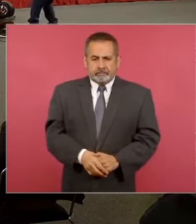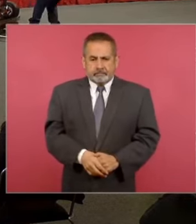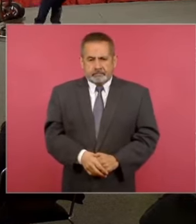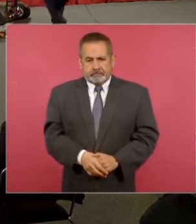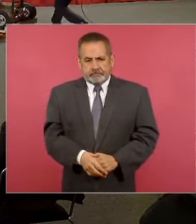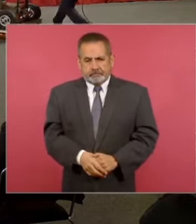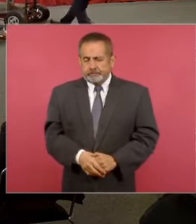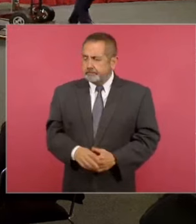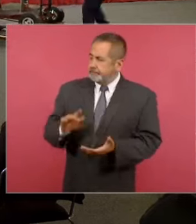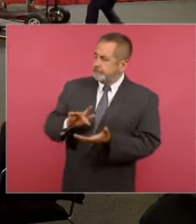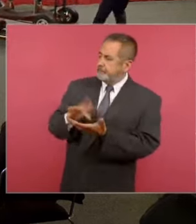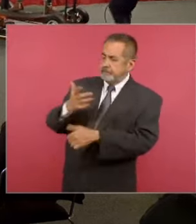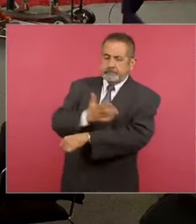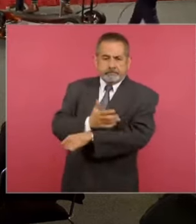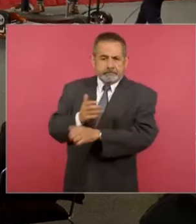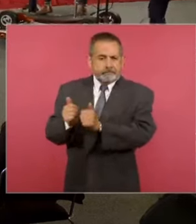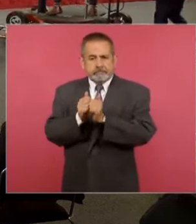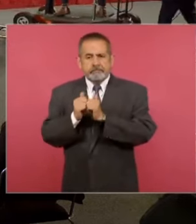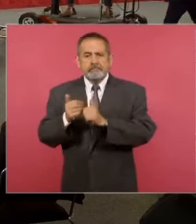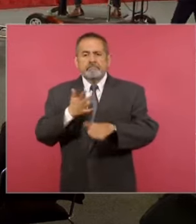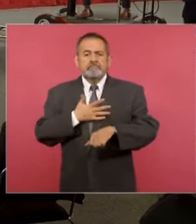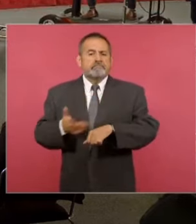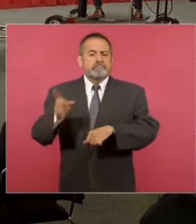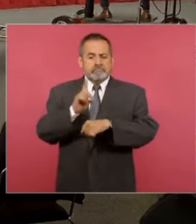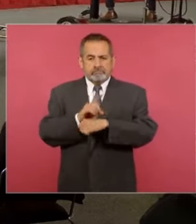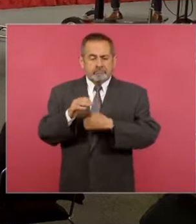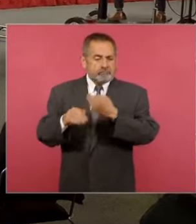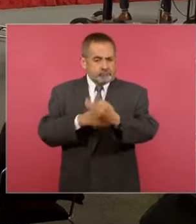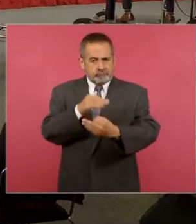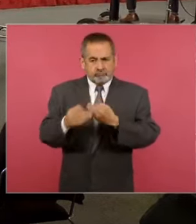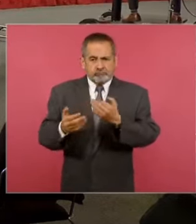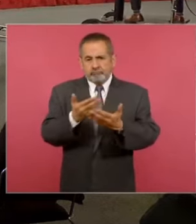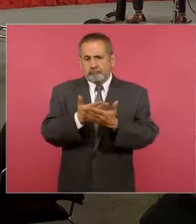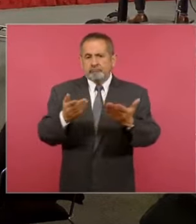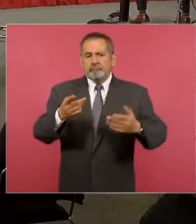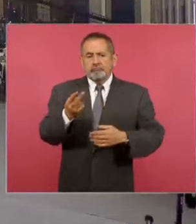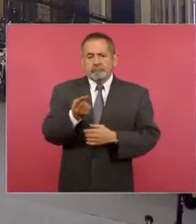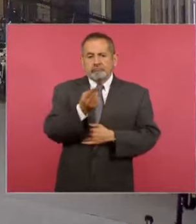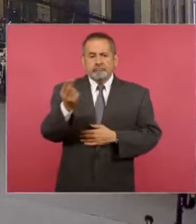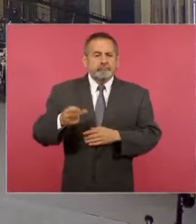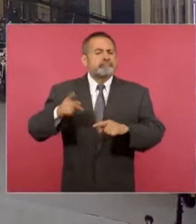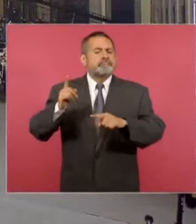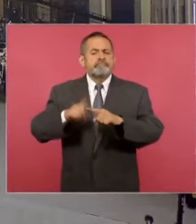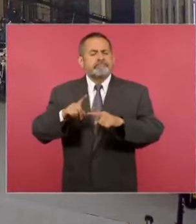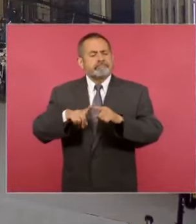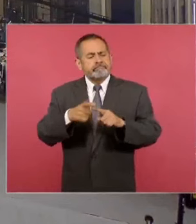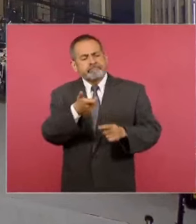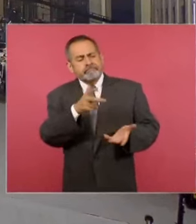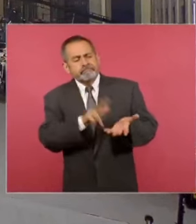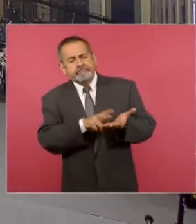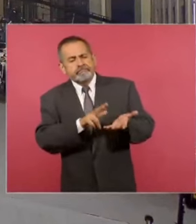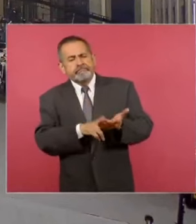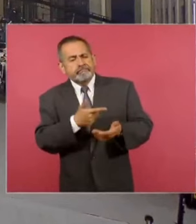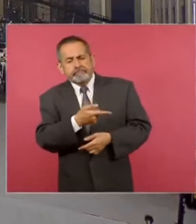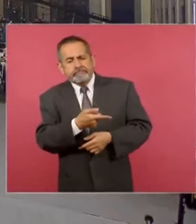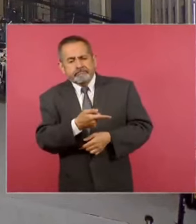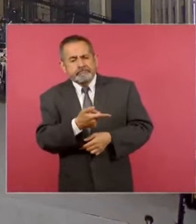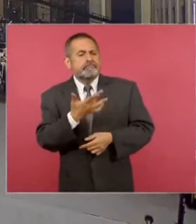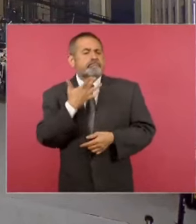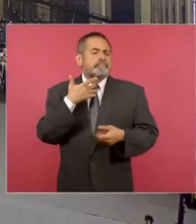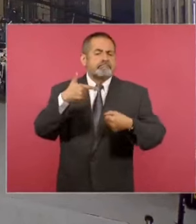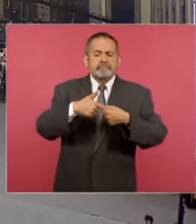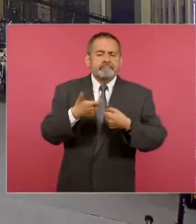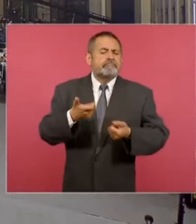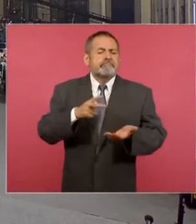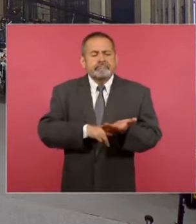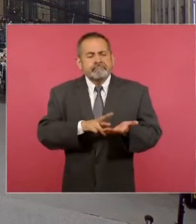Muchas gracias, compañeras, compañeros. Muy buenos días. Buenos días a todas y a todos ustedes. ¿Quién es quién en los precios de los combustibles?